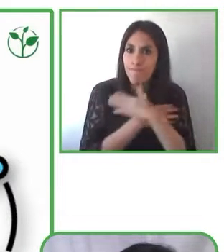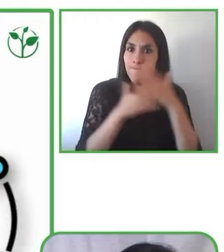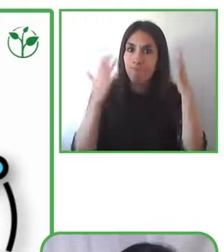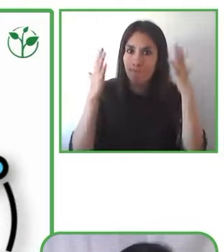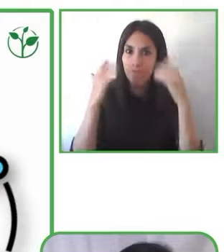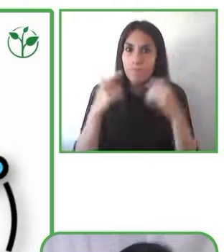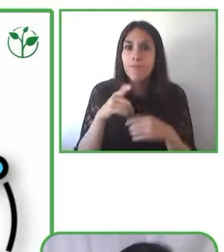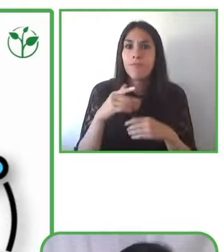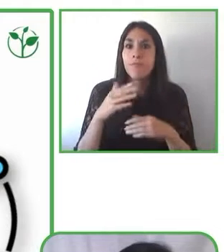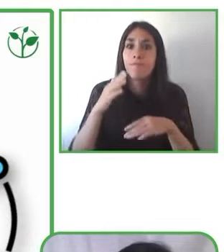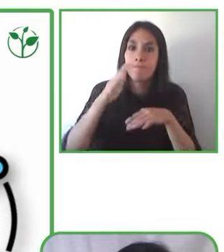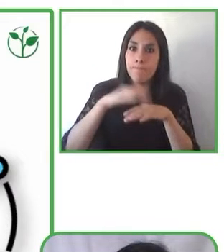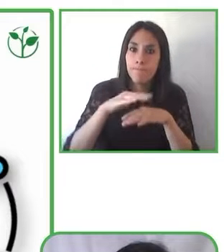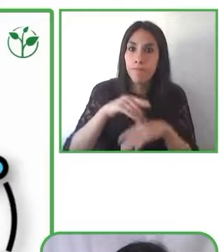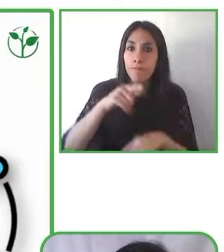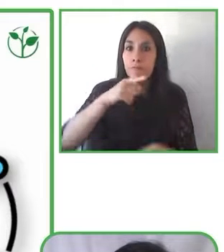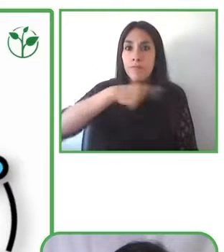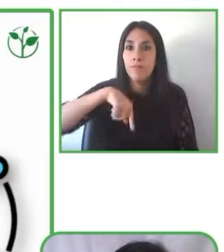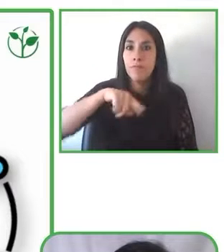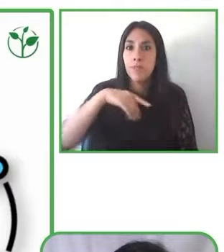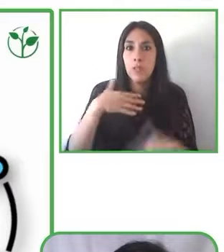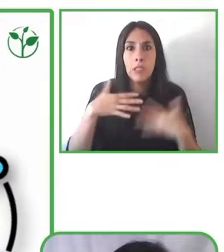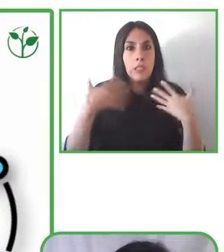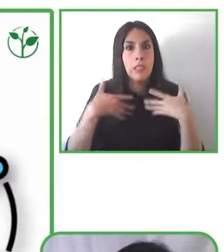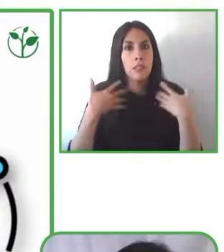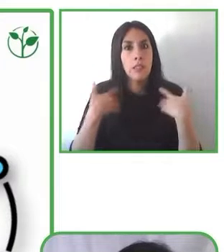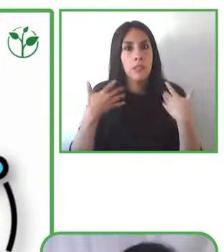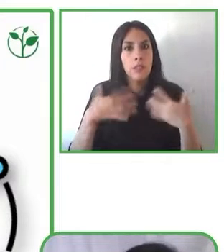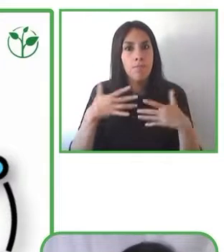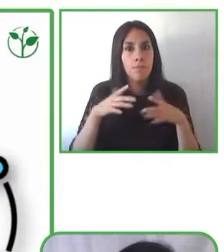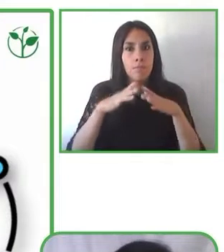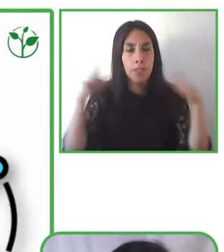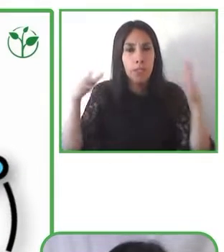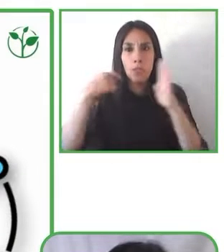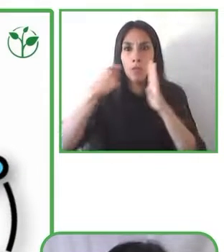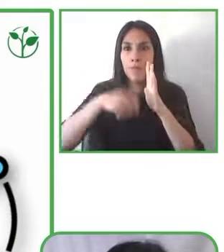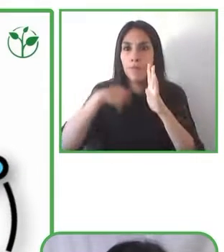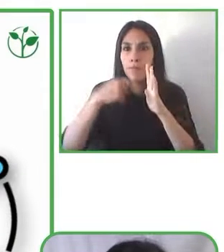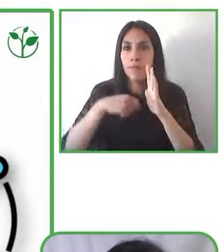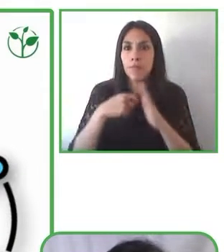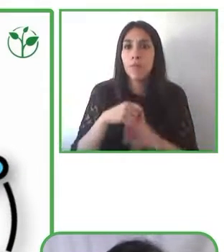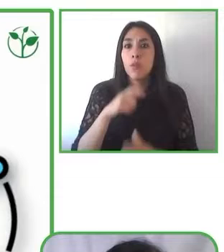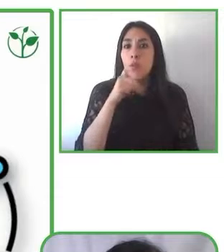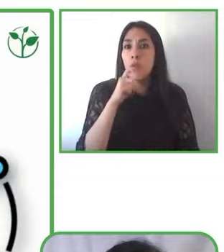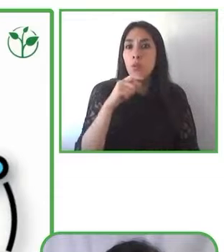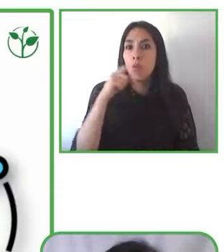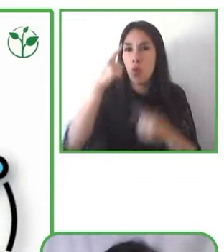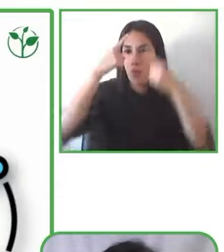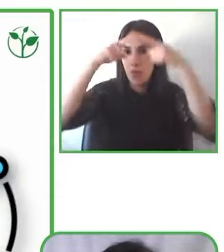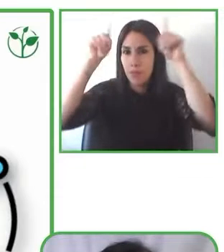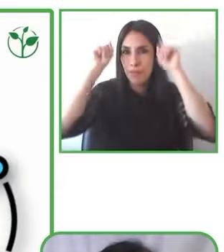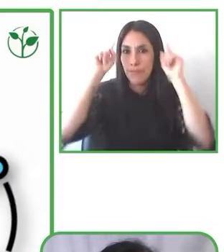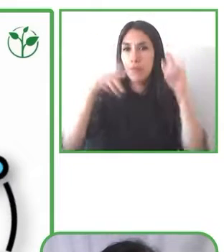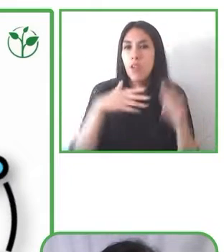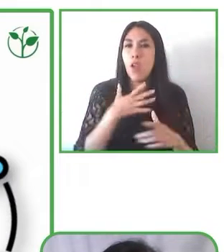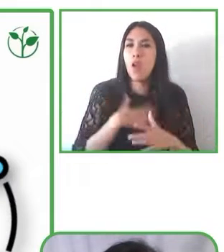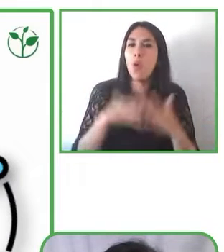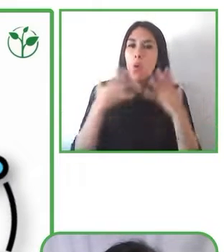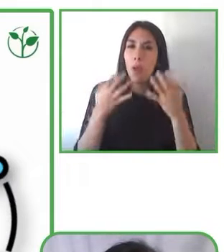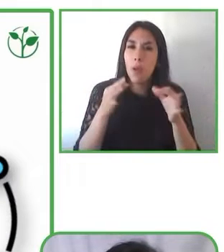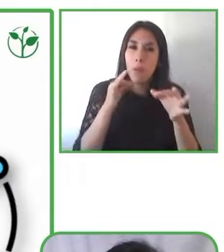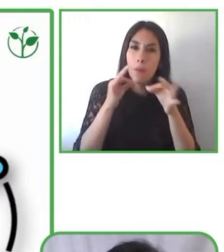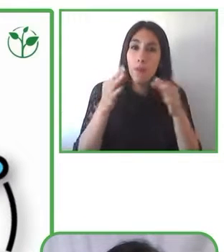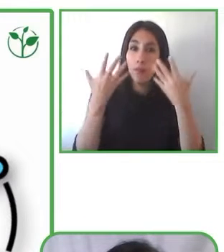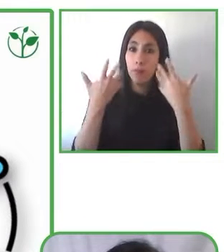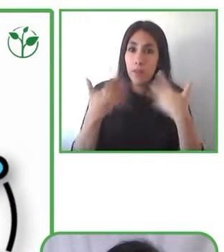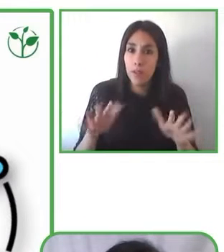gran proyecto que tenemos desde nuestra universidad. Asimismo, quiero terminar esto diciéndoles que en nuestra provincia